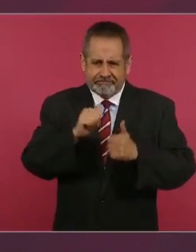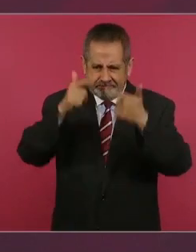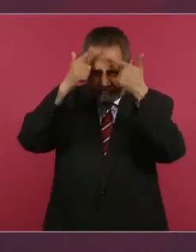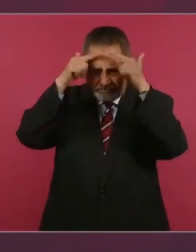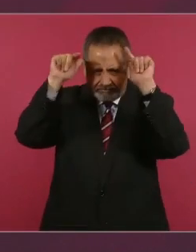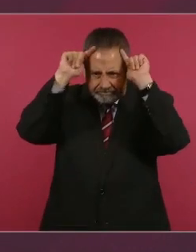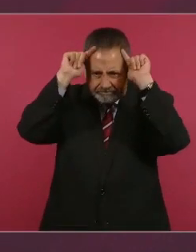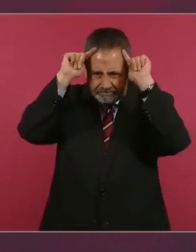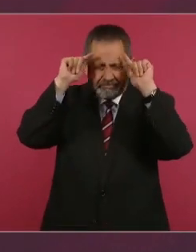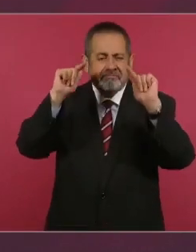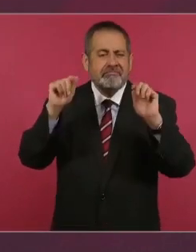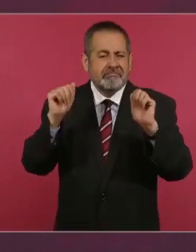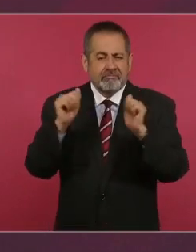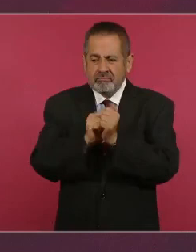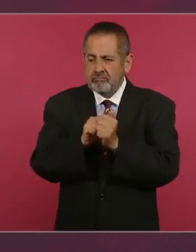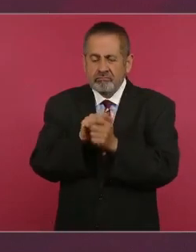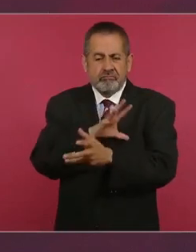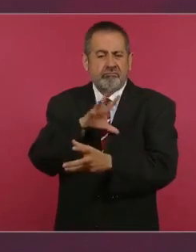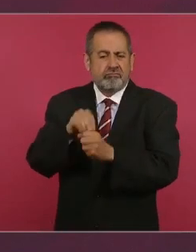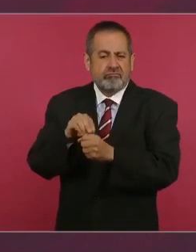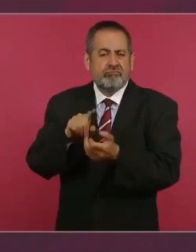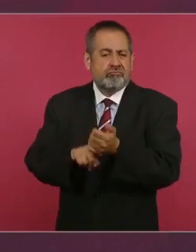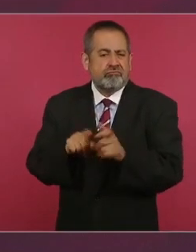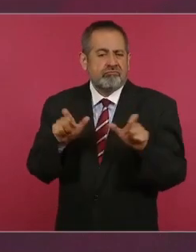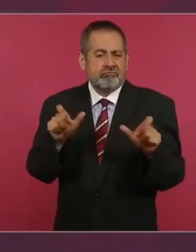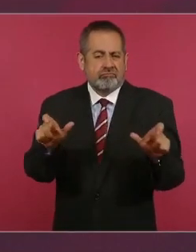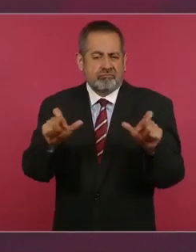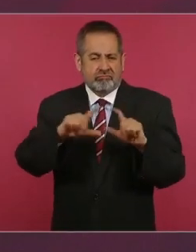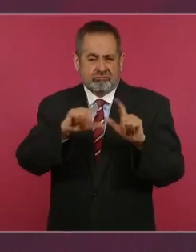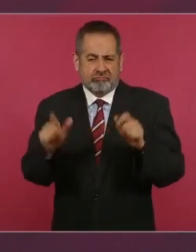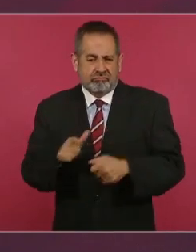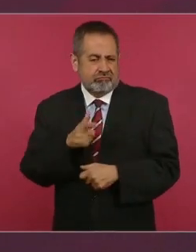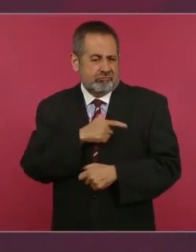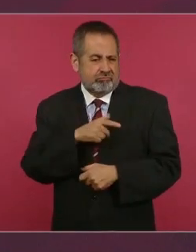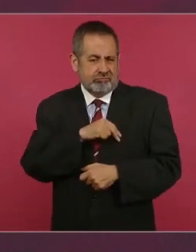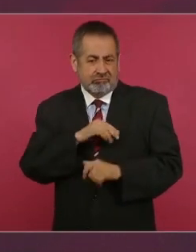y elementos de la Guardia Nacional.